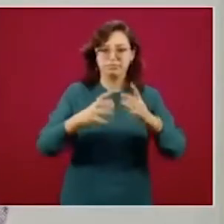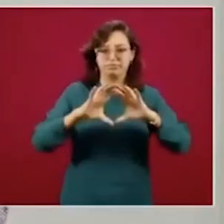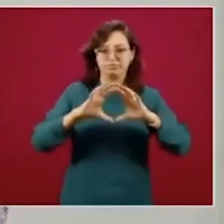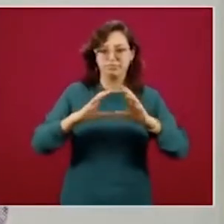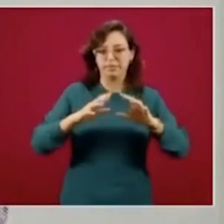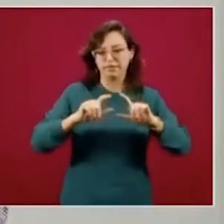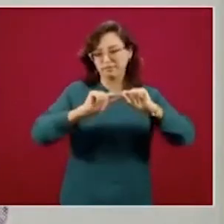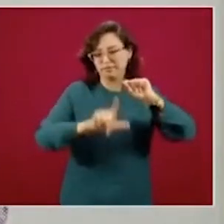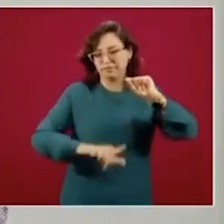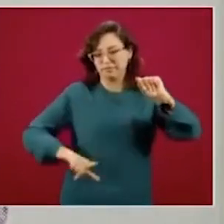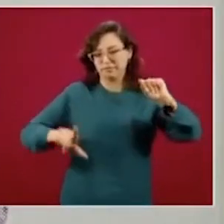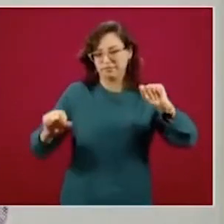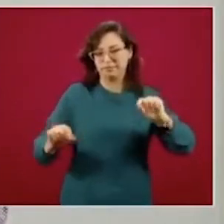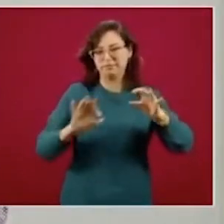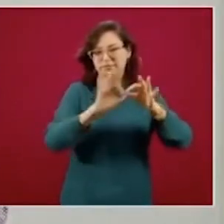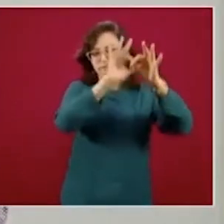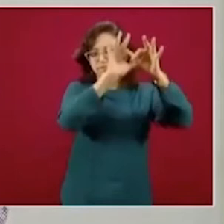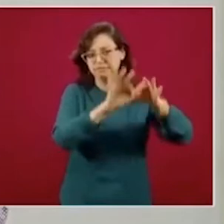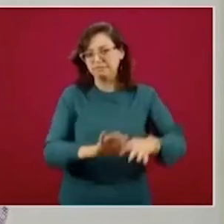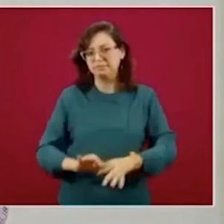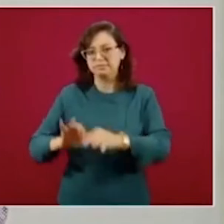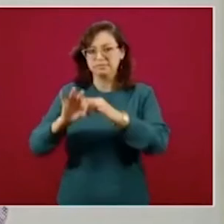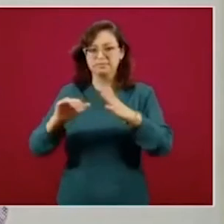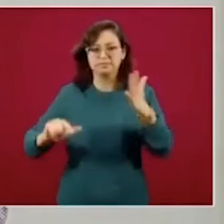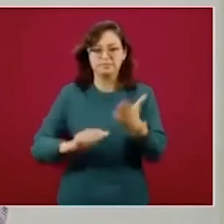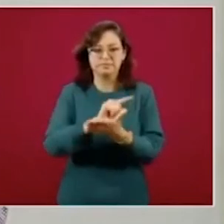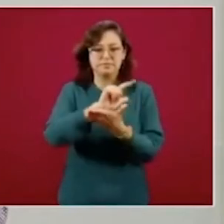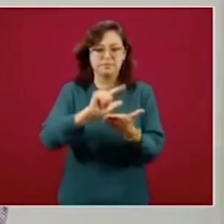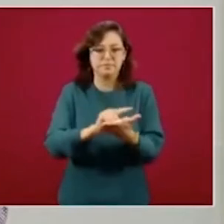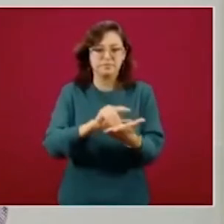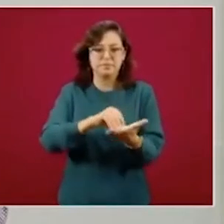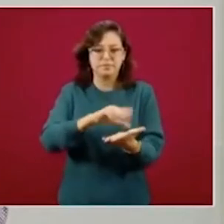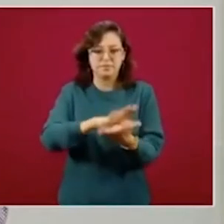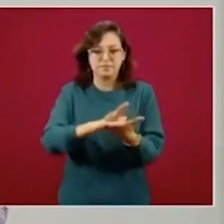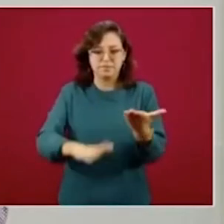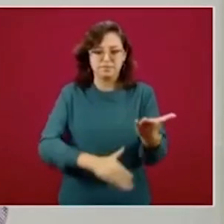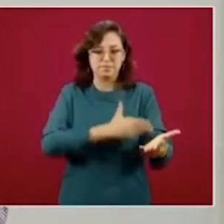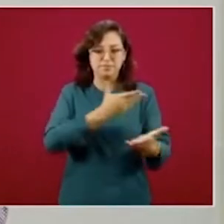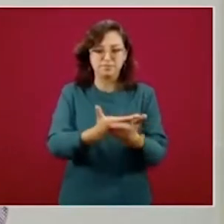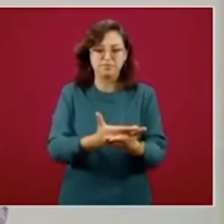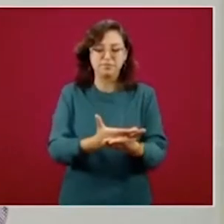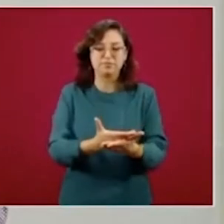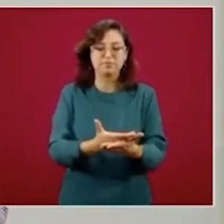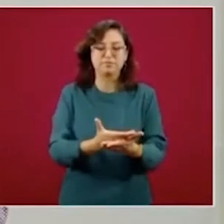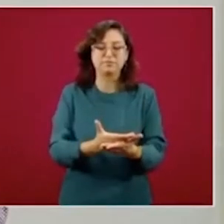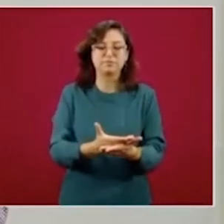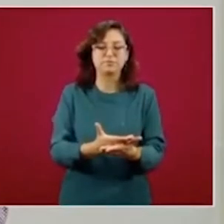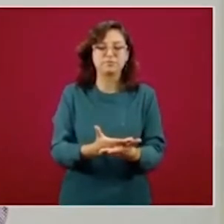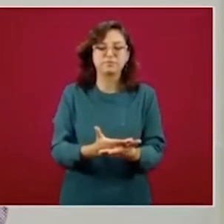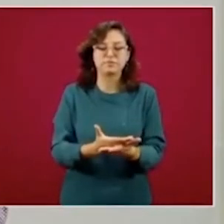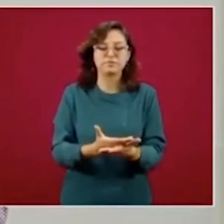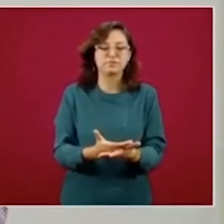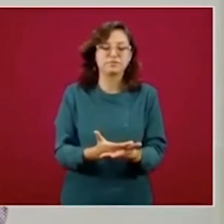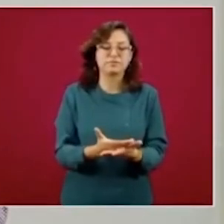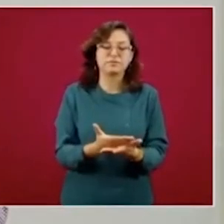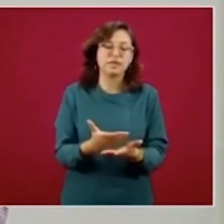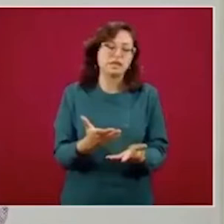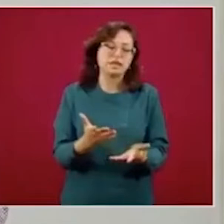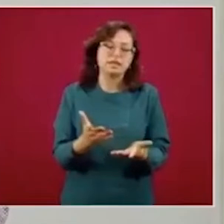puesto en la ley y era una obligación tener una red de datos,